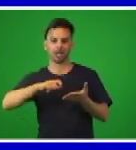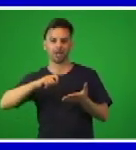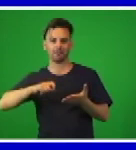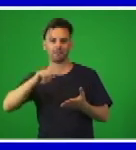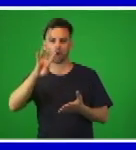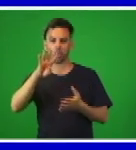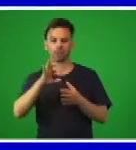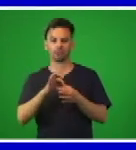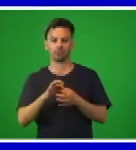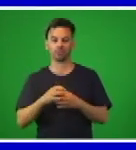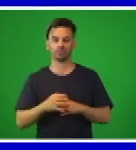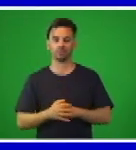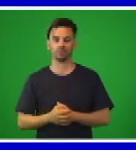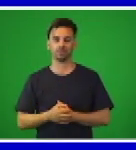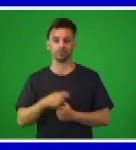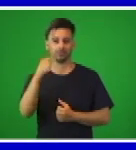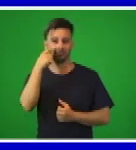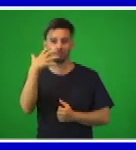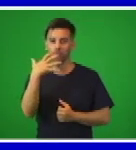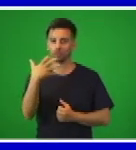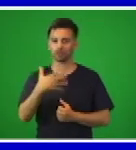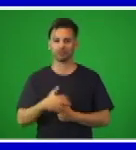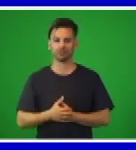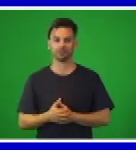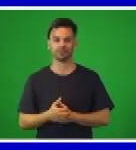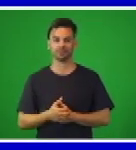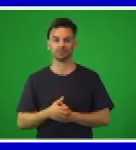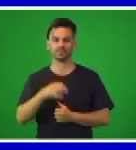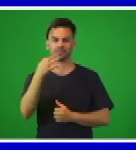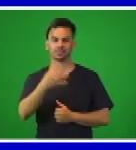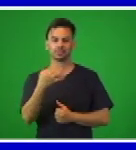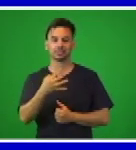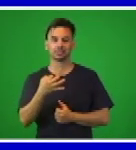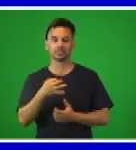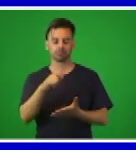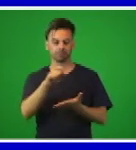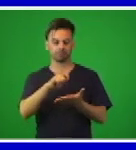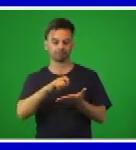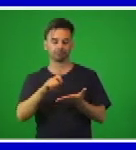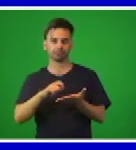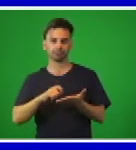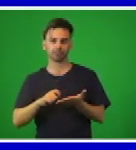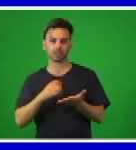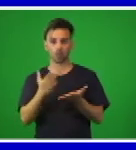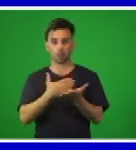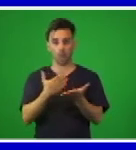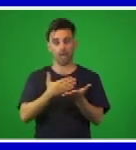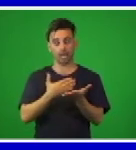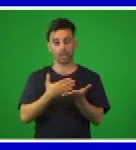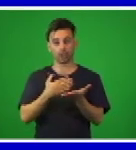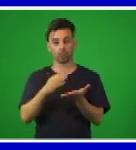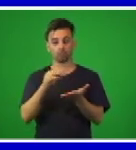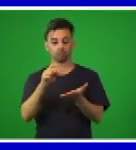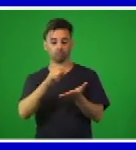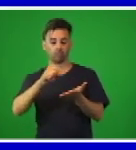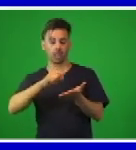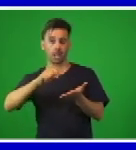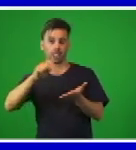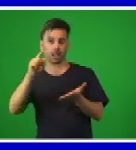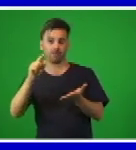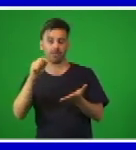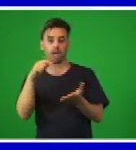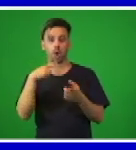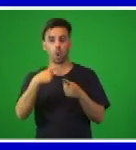este cuarto grado. Esto es muy importante y siempre que escribimos, ya sea en el cuaderno de caligrafía o en nuestra